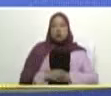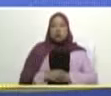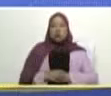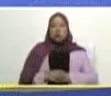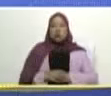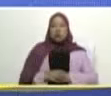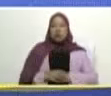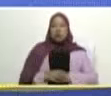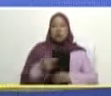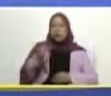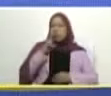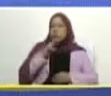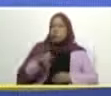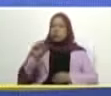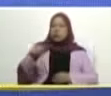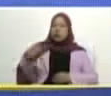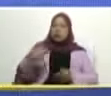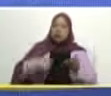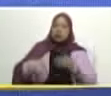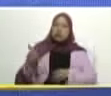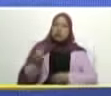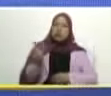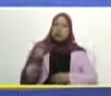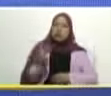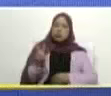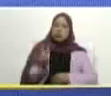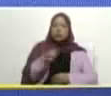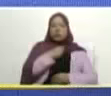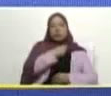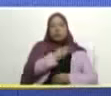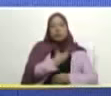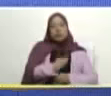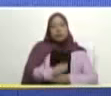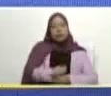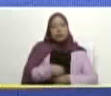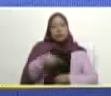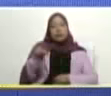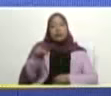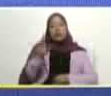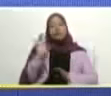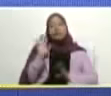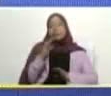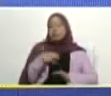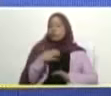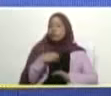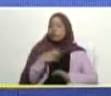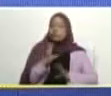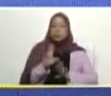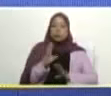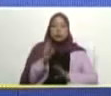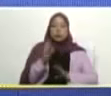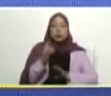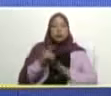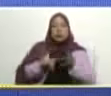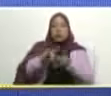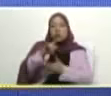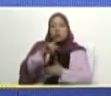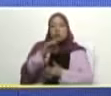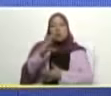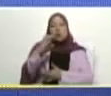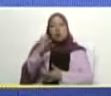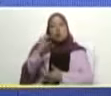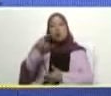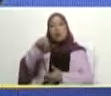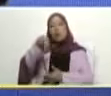yo le contesté la carta claro que si vale vente para acá lamentablemente para el país que tú estás no puede ir los aviones de conviasa